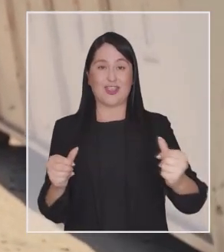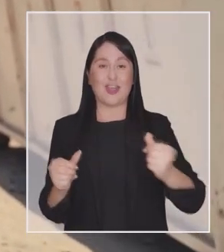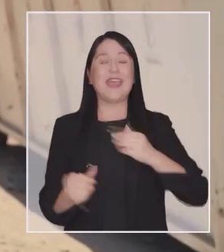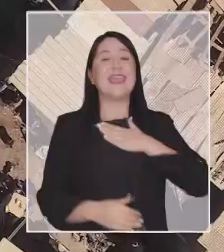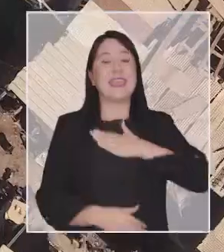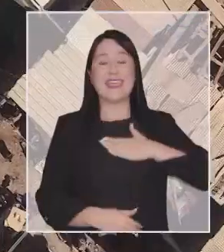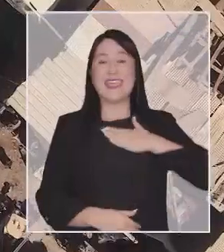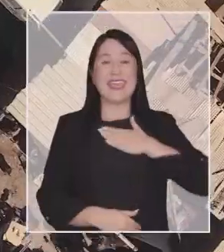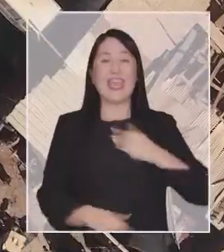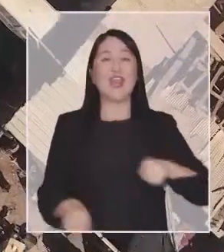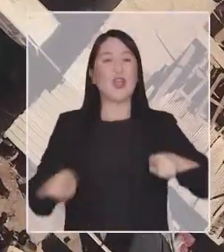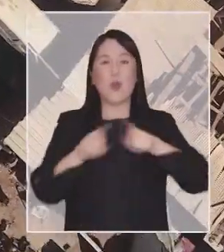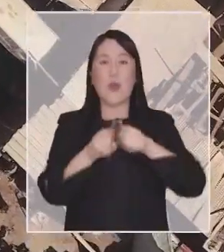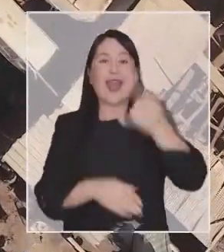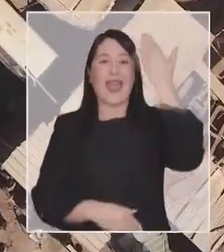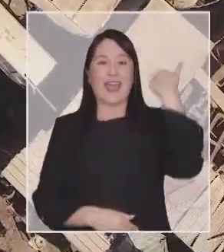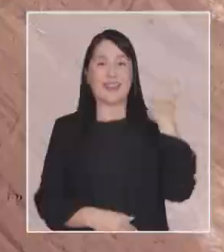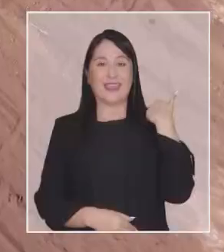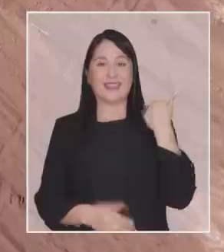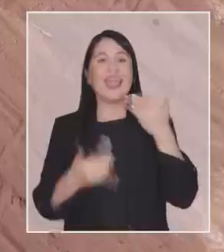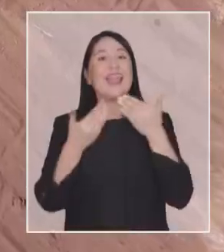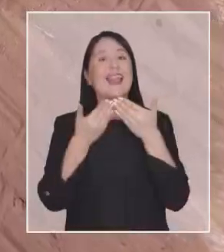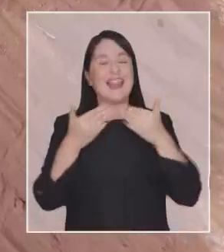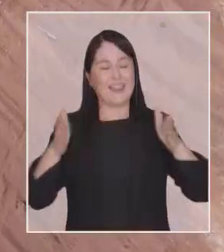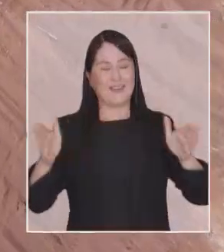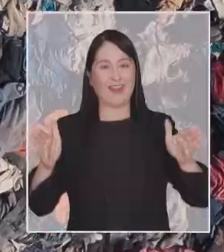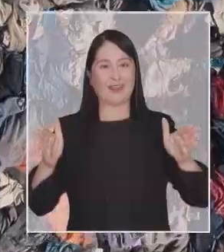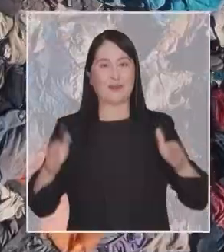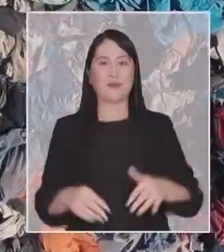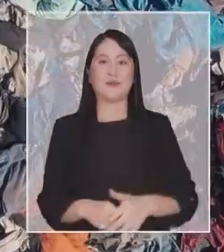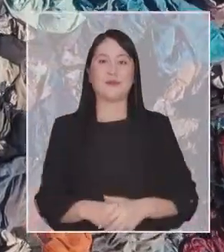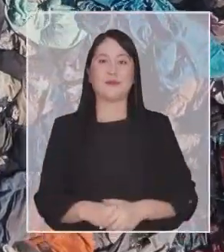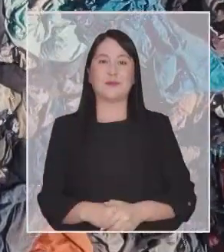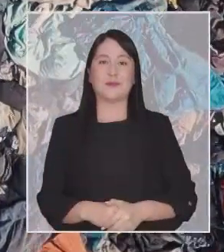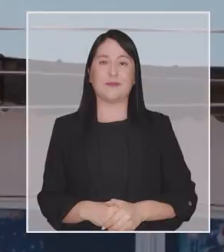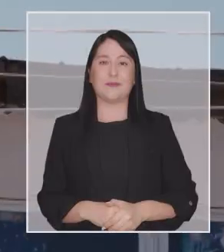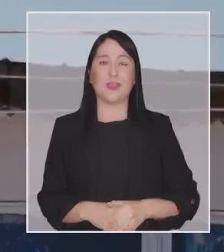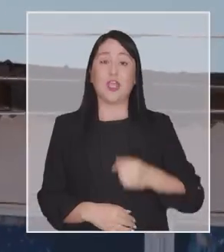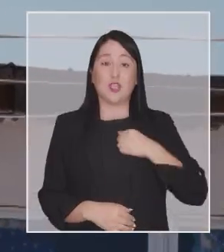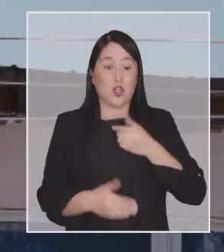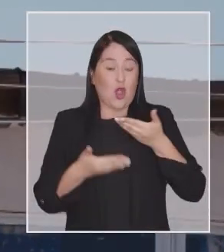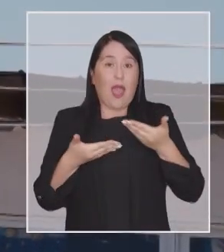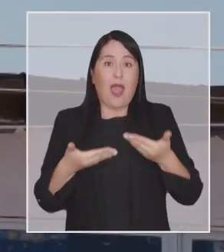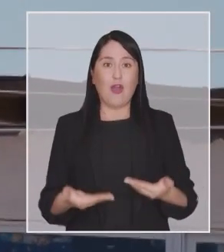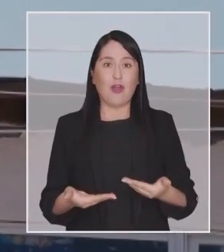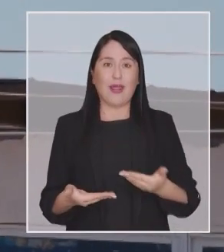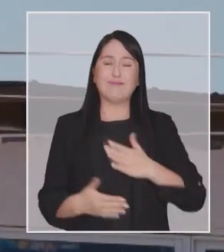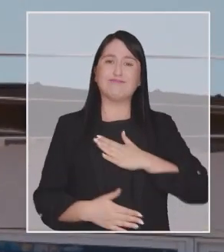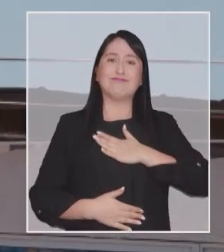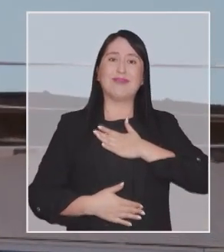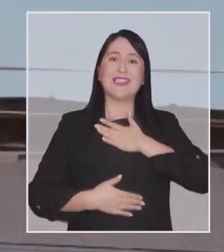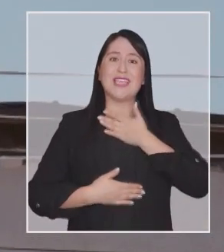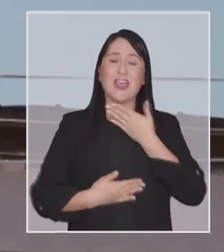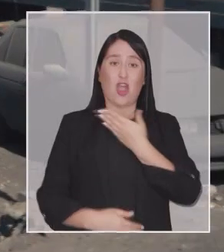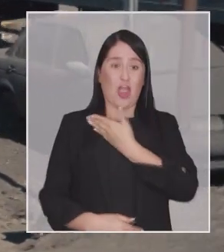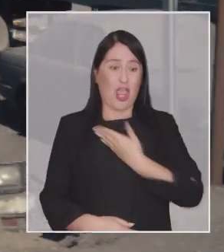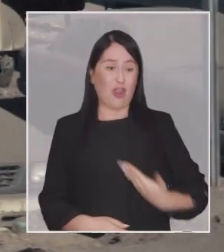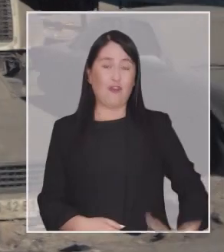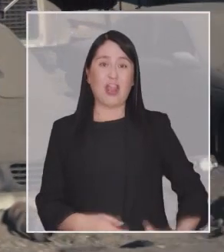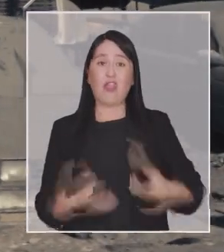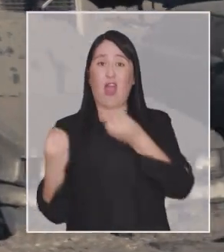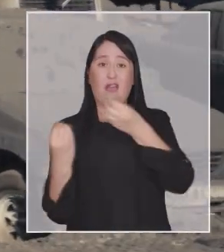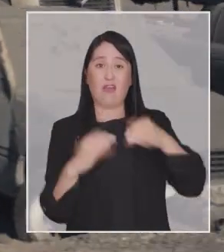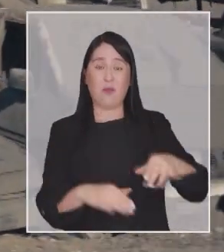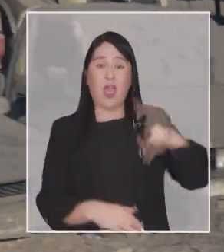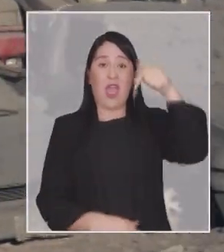desapareció. Y quiero que vuelva a ser como era. Libre. Yo en este momento me siento